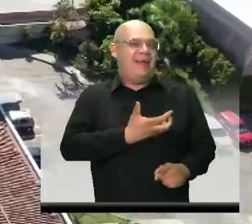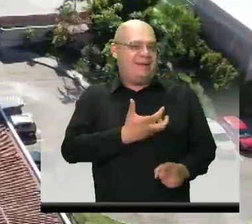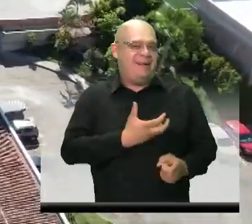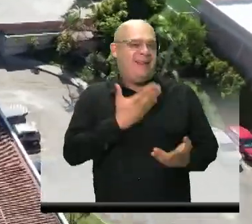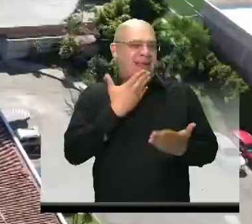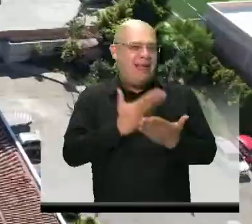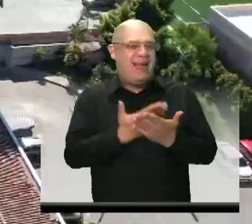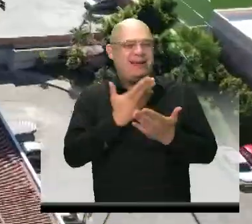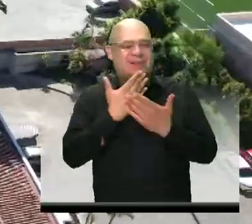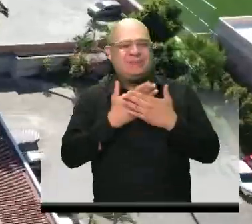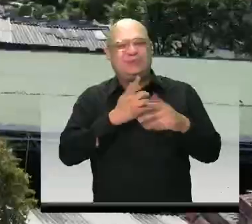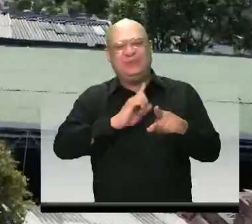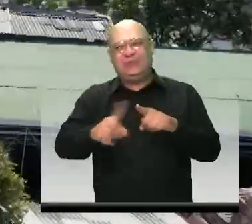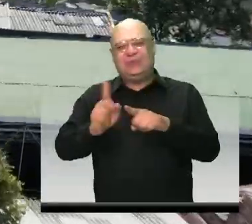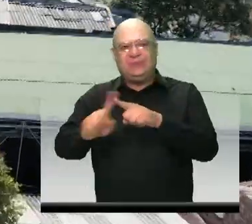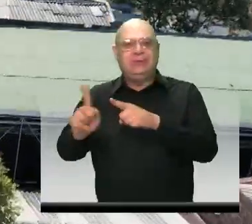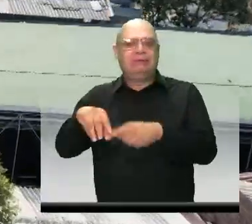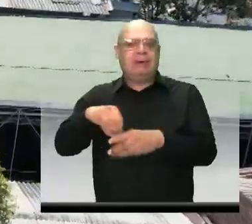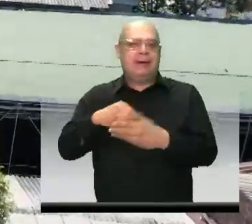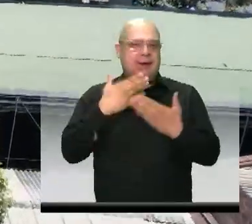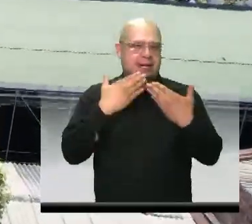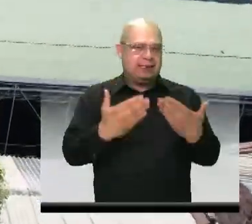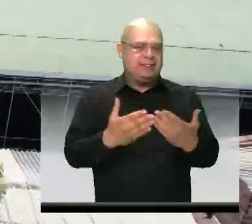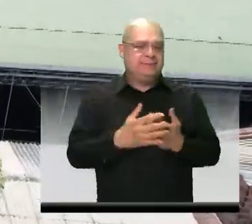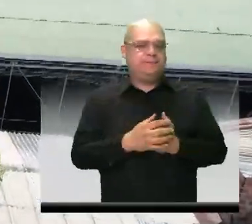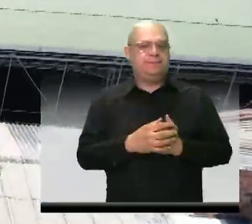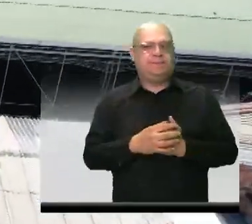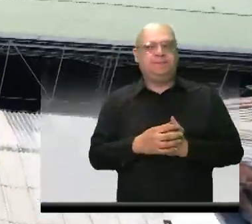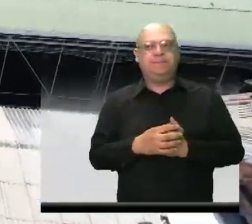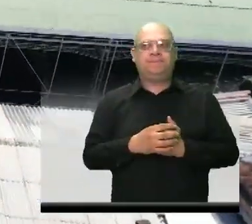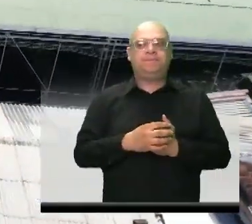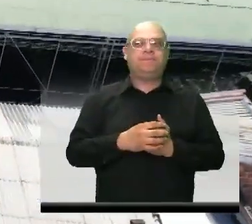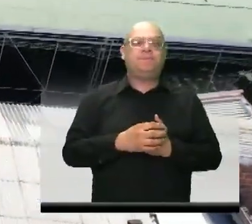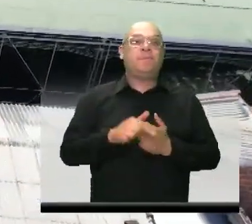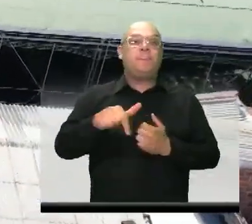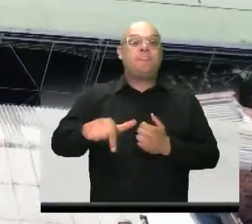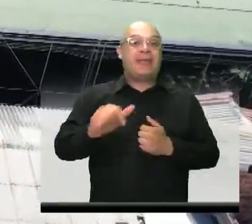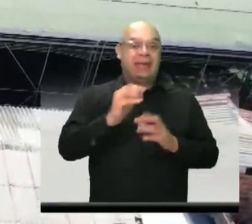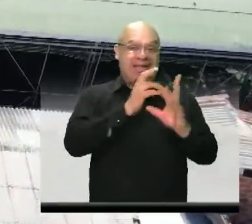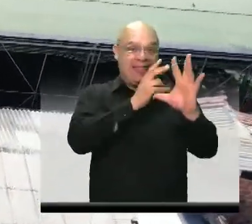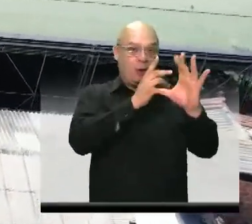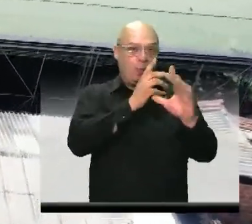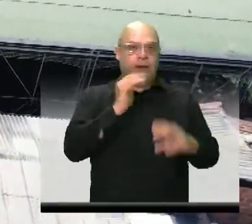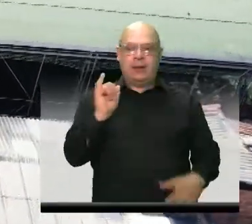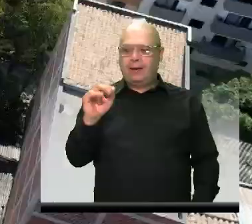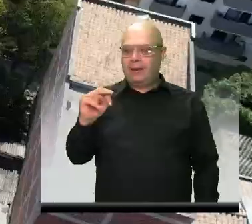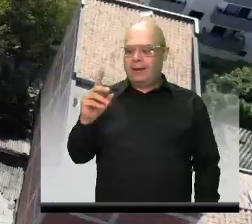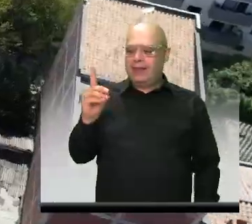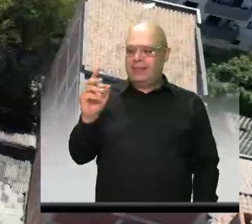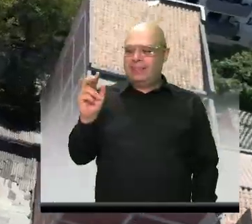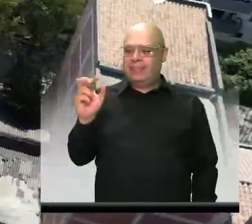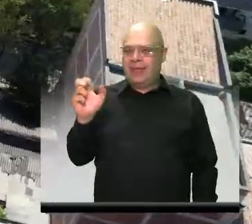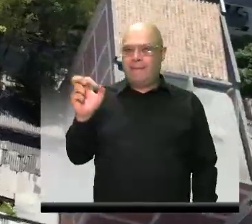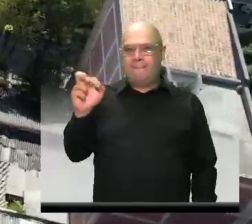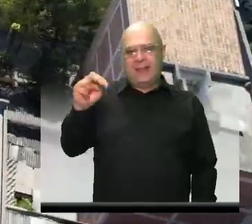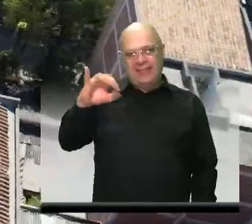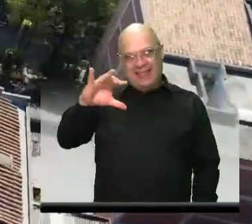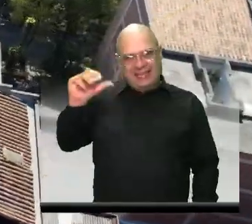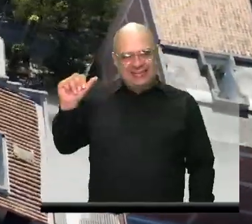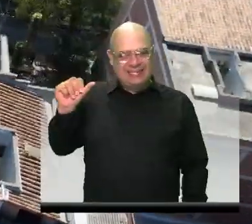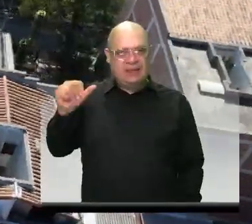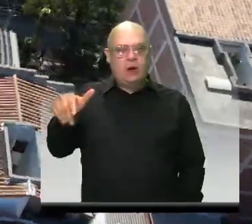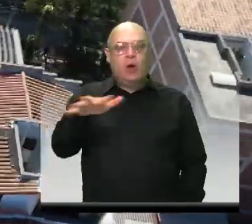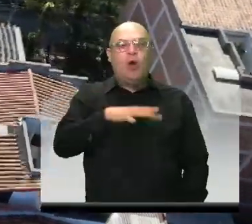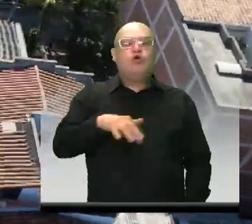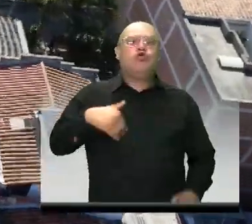estado en el equipo. Itagüí, y no solo la independencia, usted puede caminar por cualquier sitio de